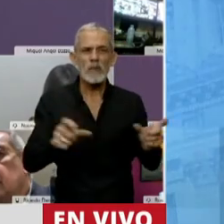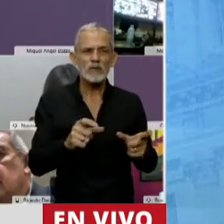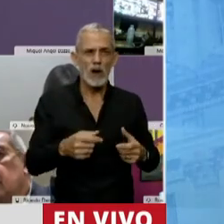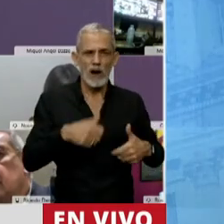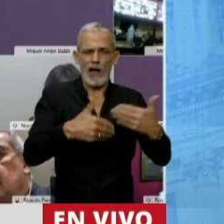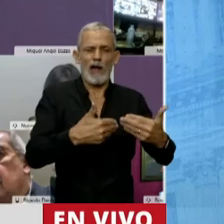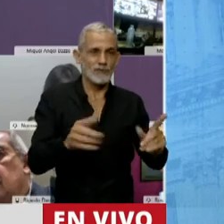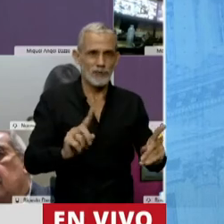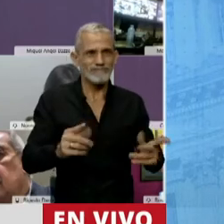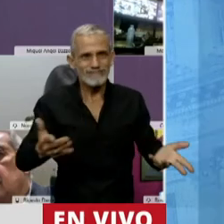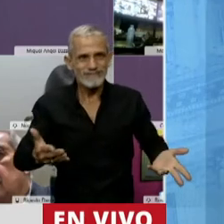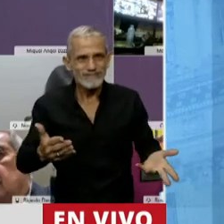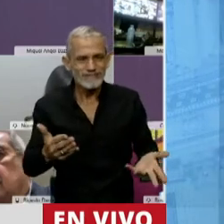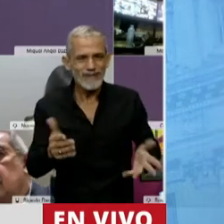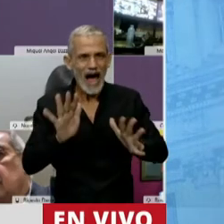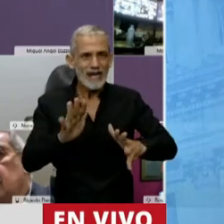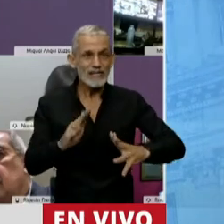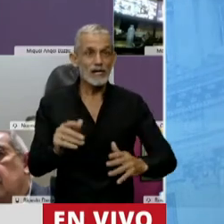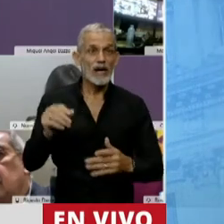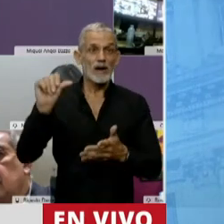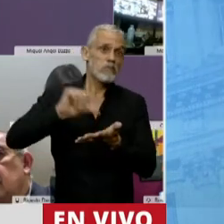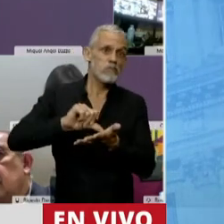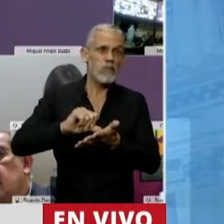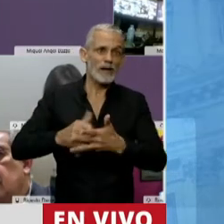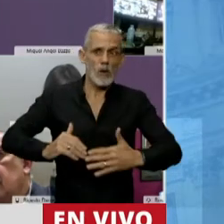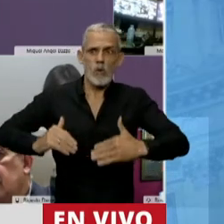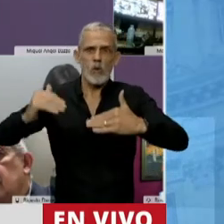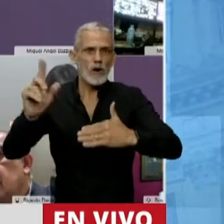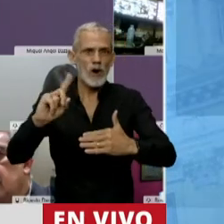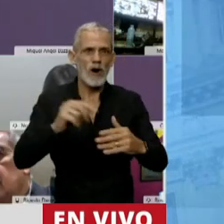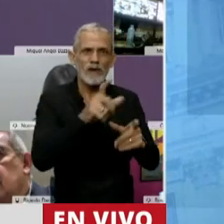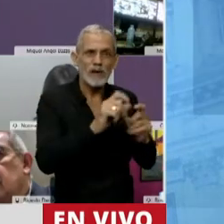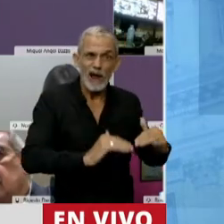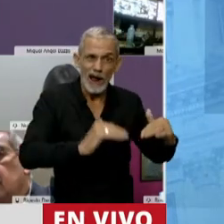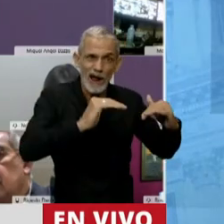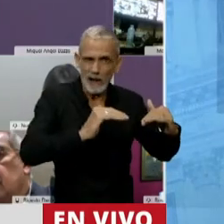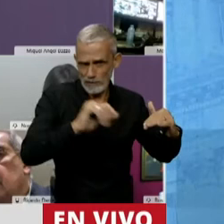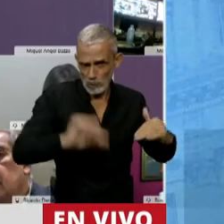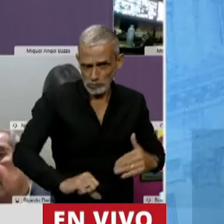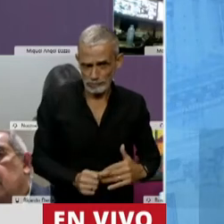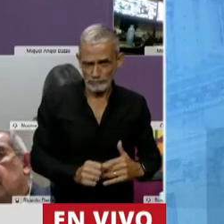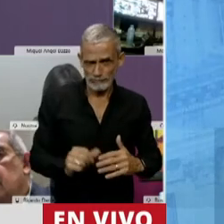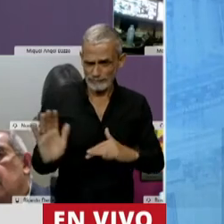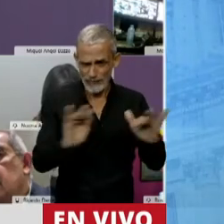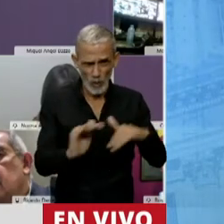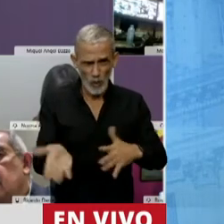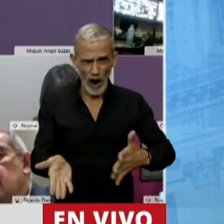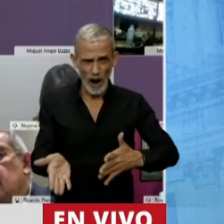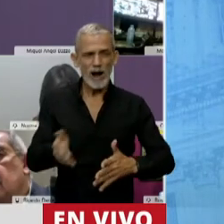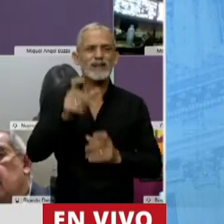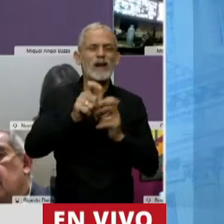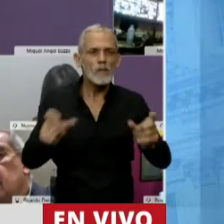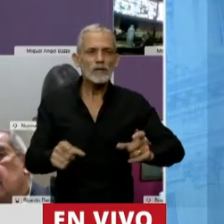realizarse. Nadie puede estar mejor si el país no crece. Más allá de cómo le vaya a uno en particular, no vamos a tener los